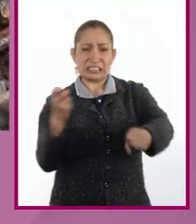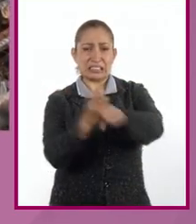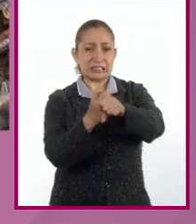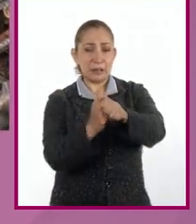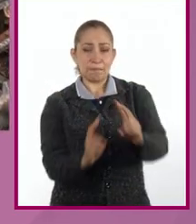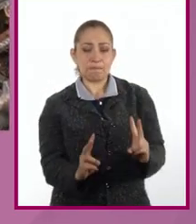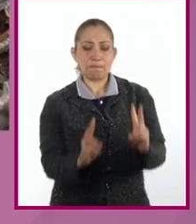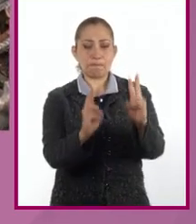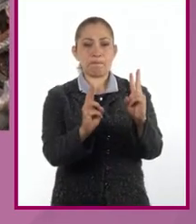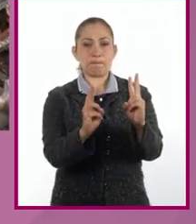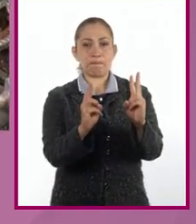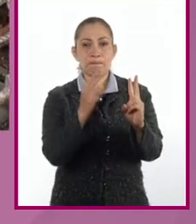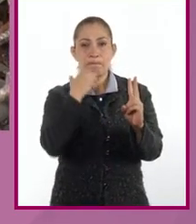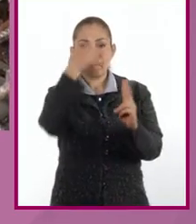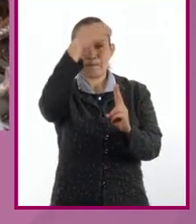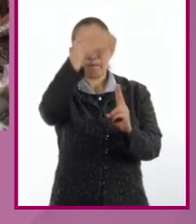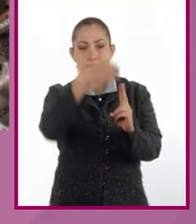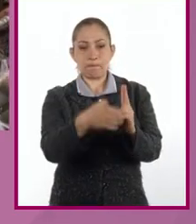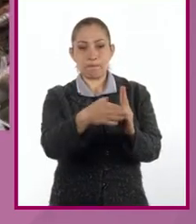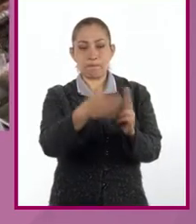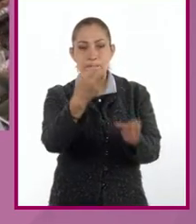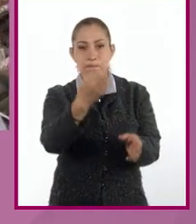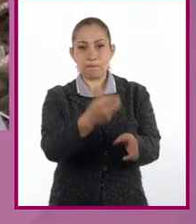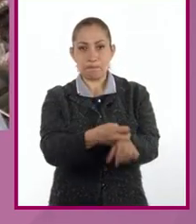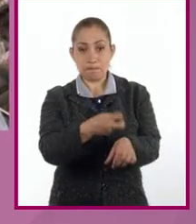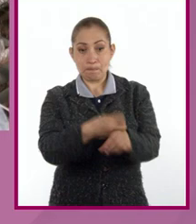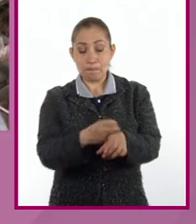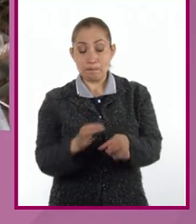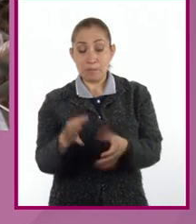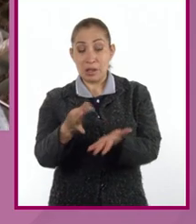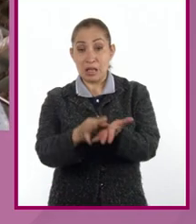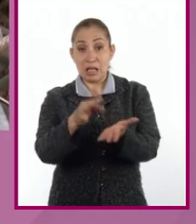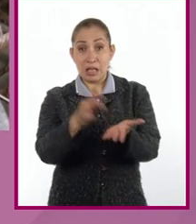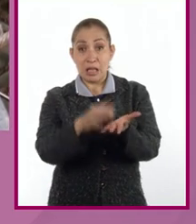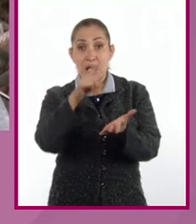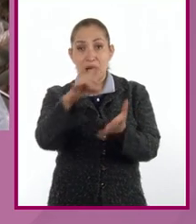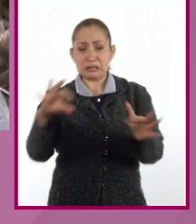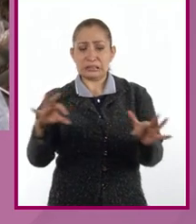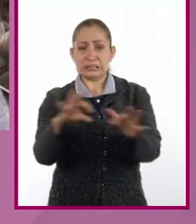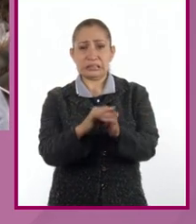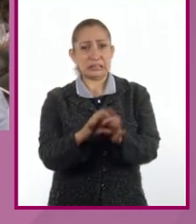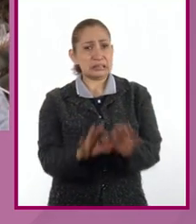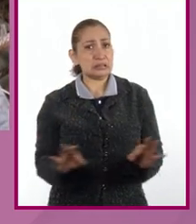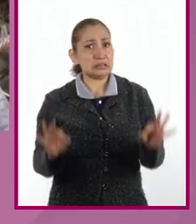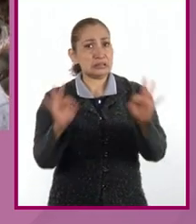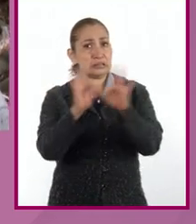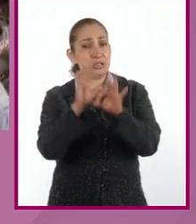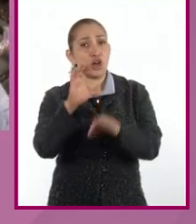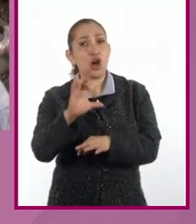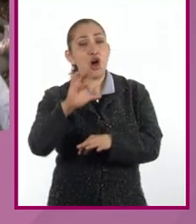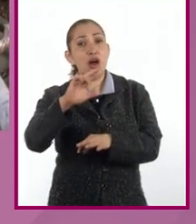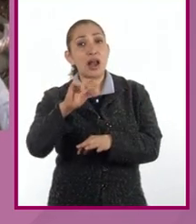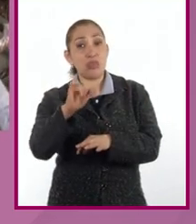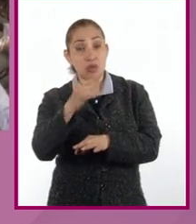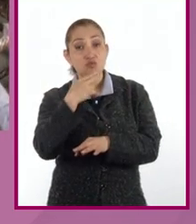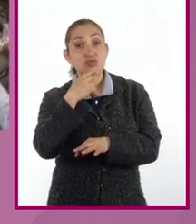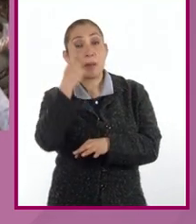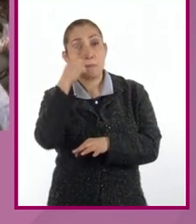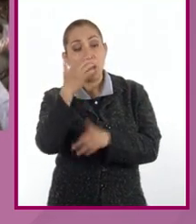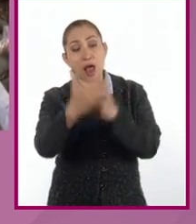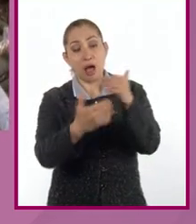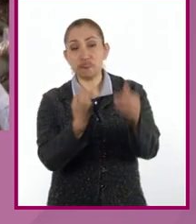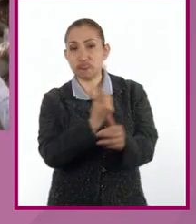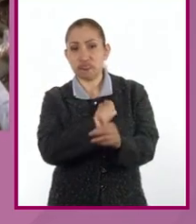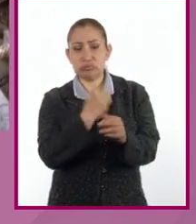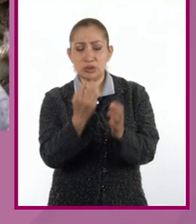elemento de concreto como tal. De hecho, el acero vendría siendo un aliado muy, muy importante del concreto, el cual es muy útil para generar